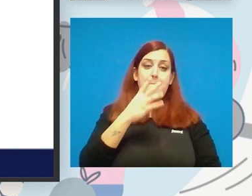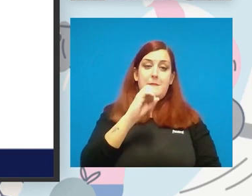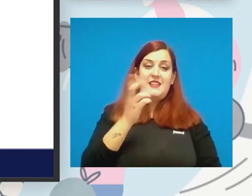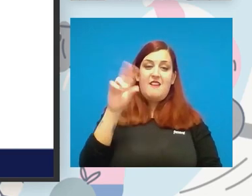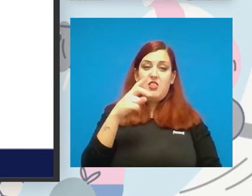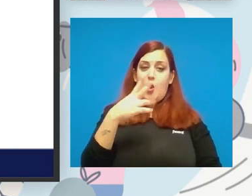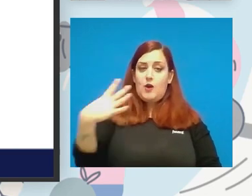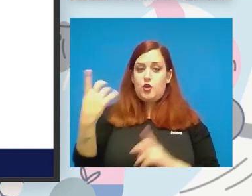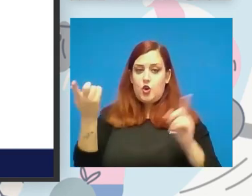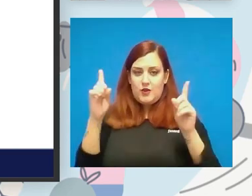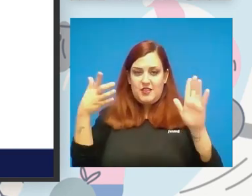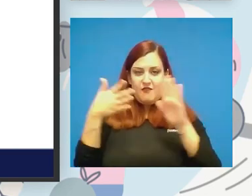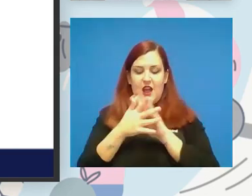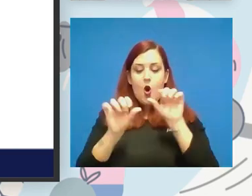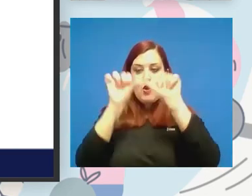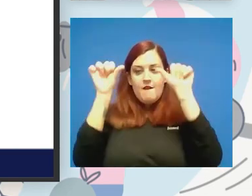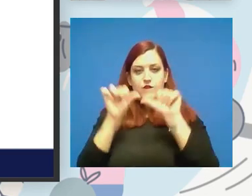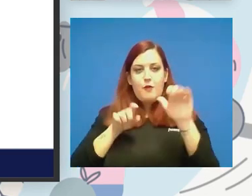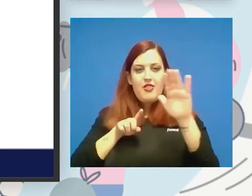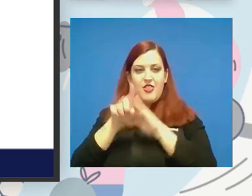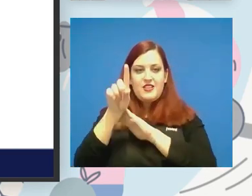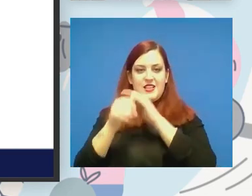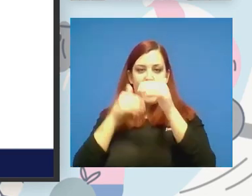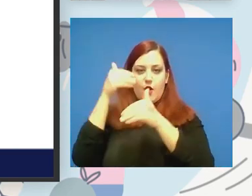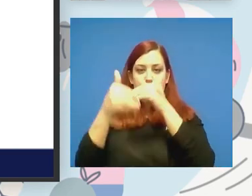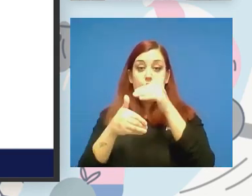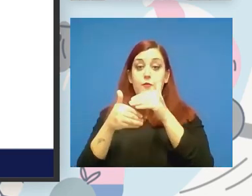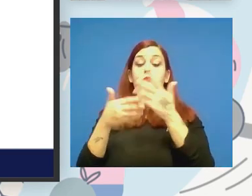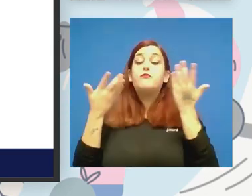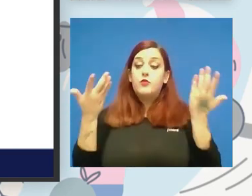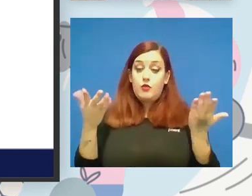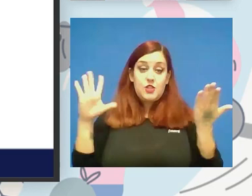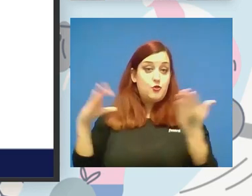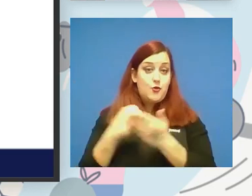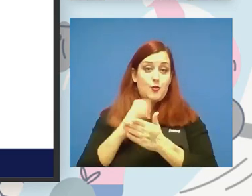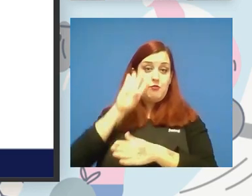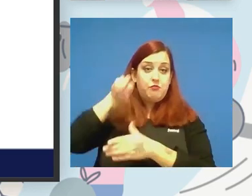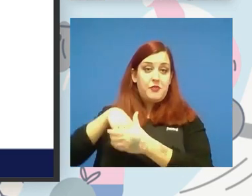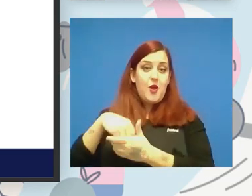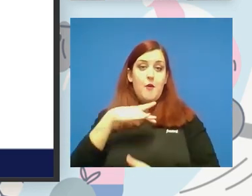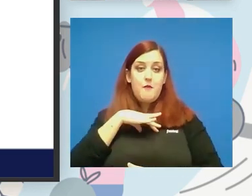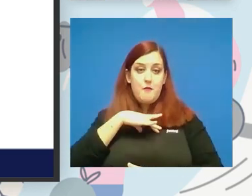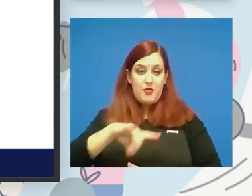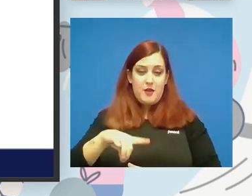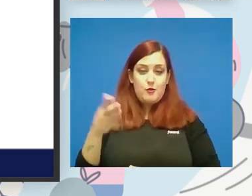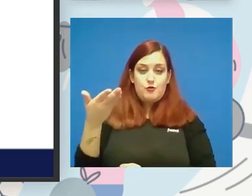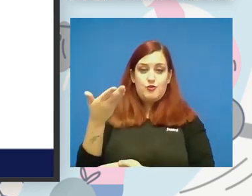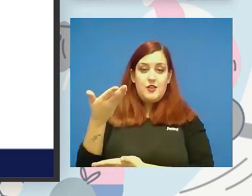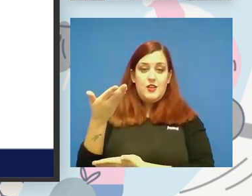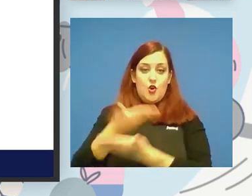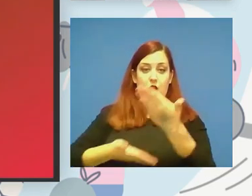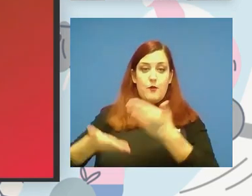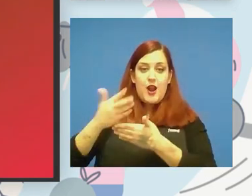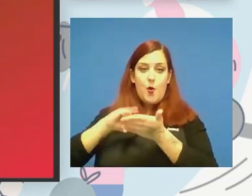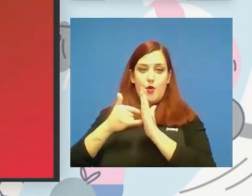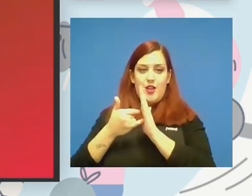parte de desarrollo aquí vamos a poder entrar todos y vamos a poder también formar parte de un proyecto